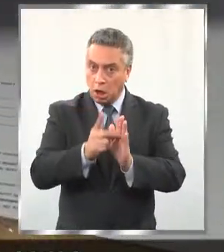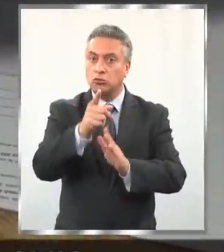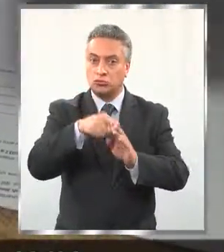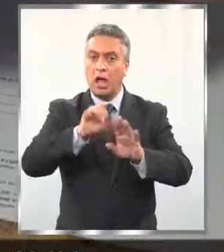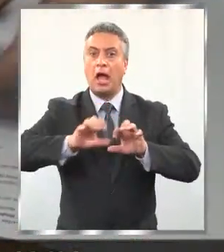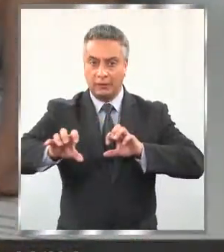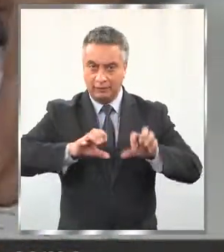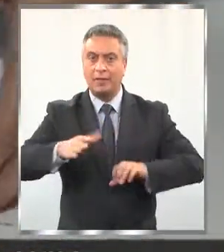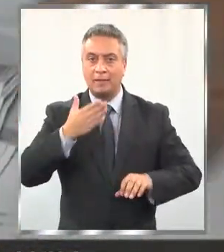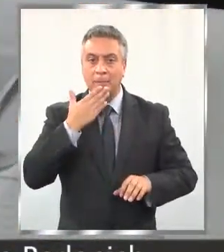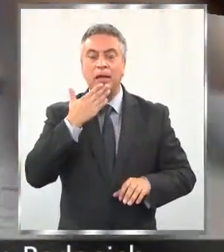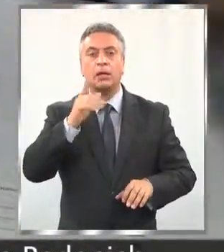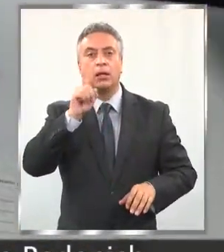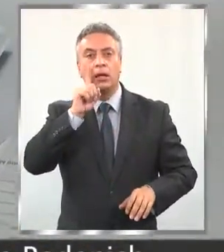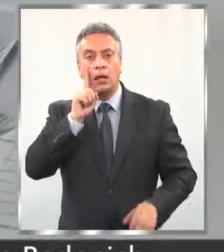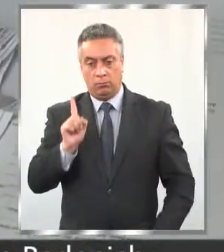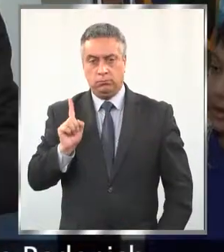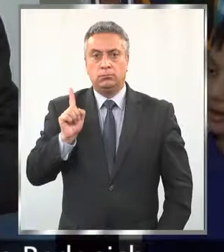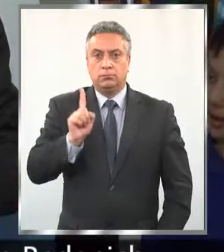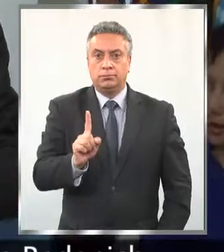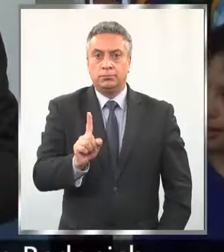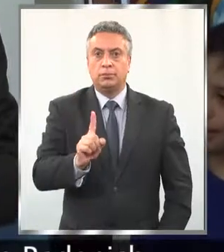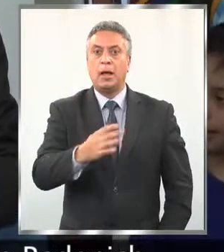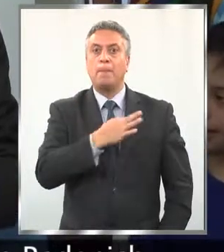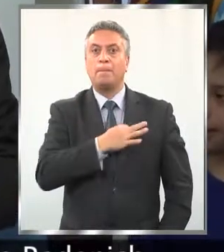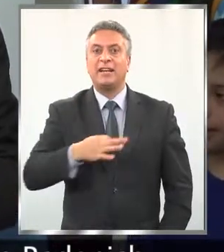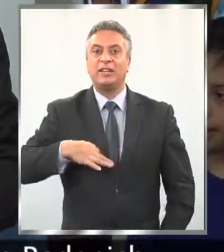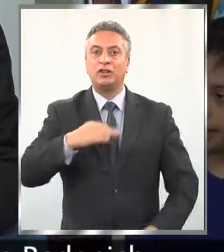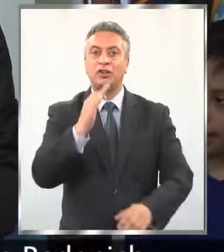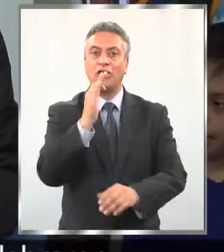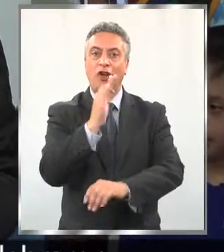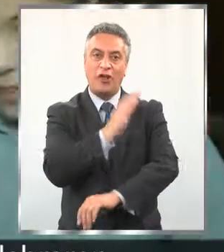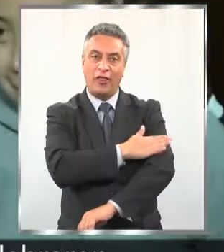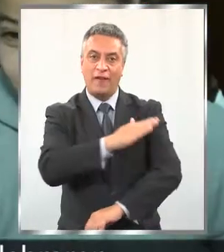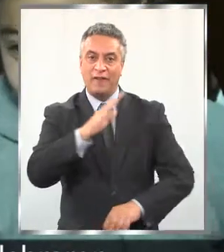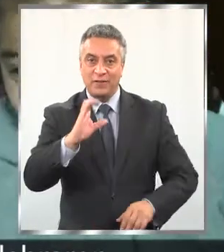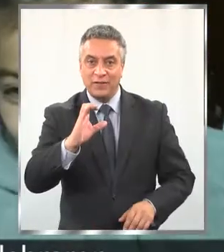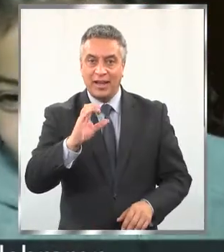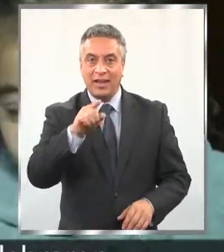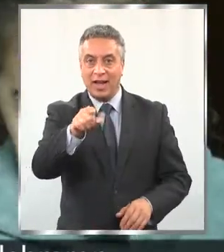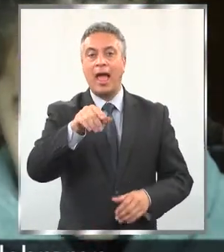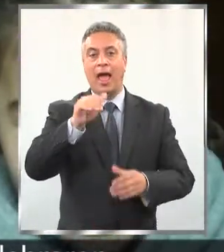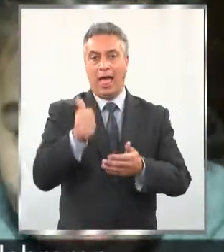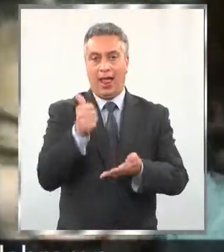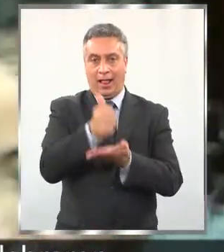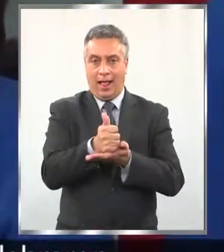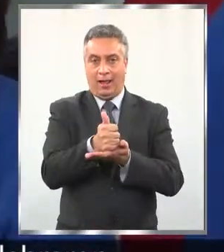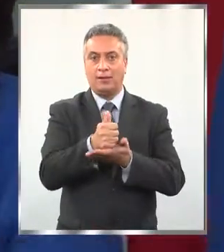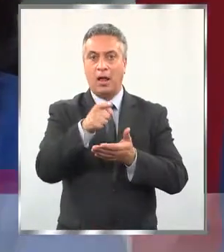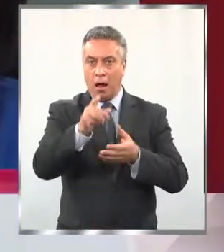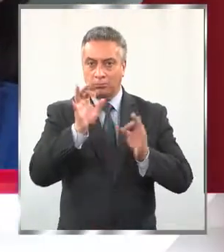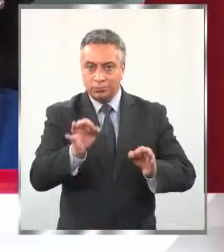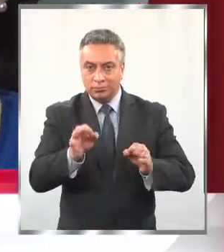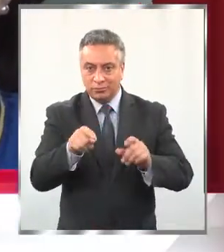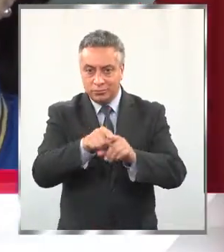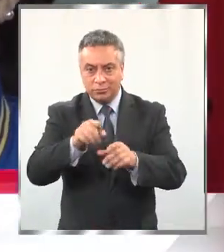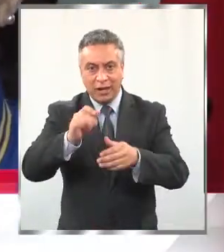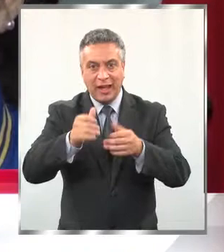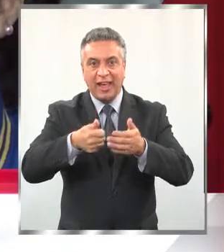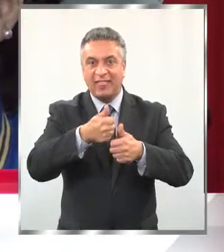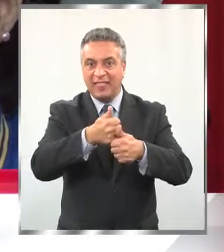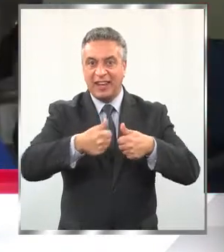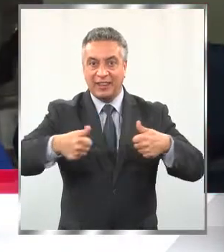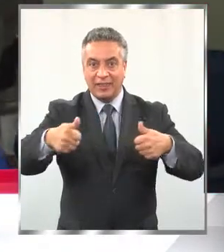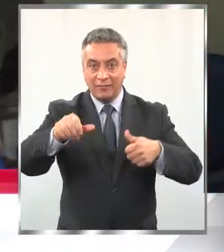esta actividad, que tuvo como ministro de fe al alcalde Claudio Radonich. Aplaudieron cada voto y celebraron a las directivas